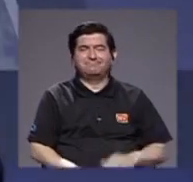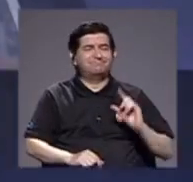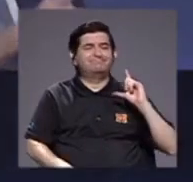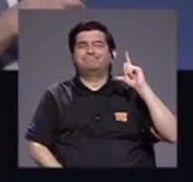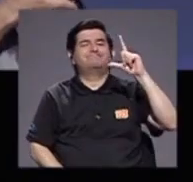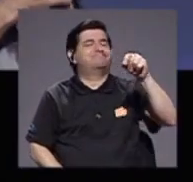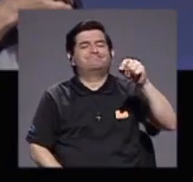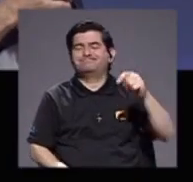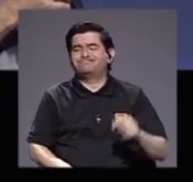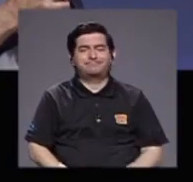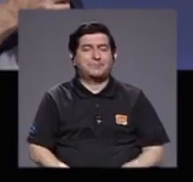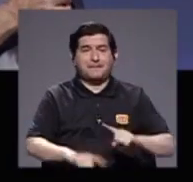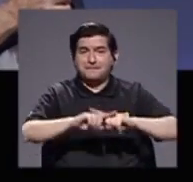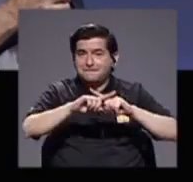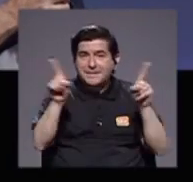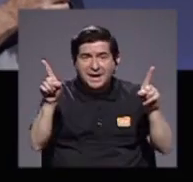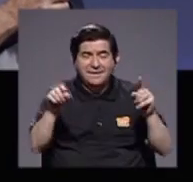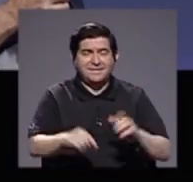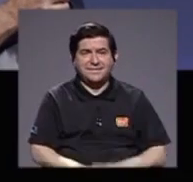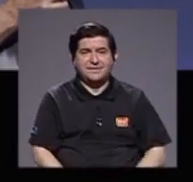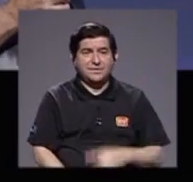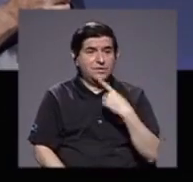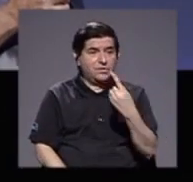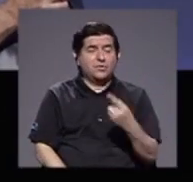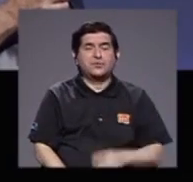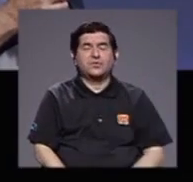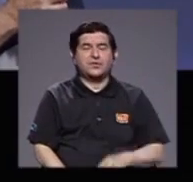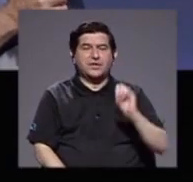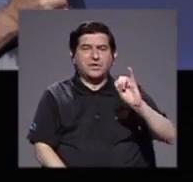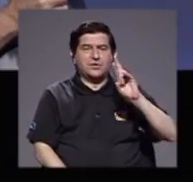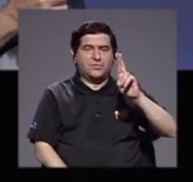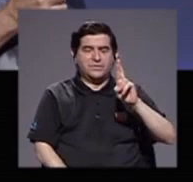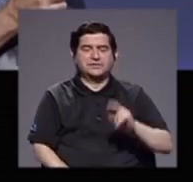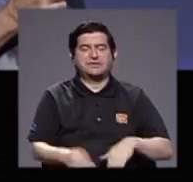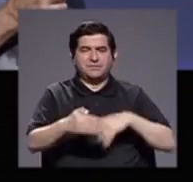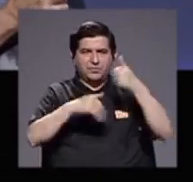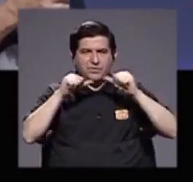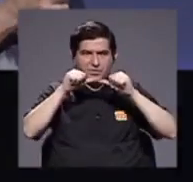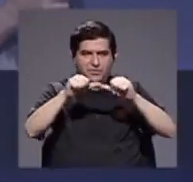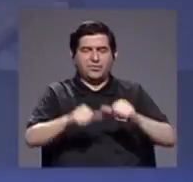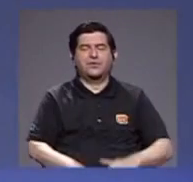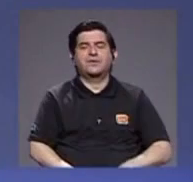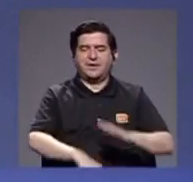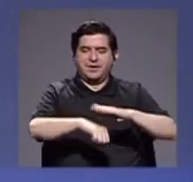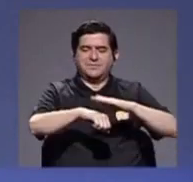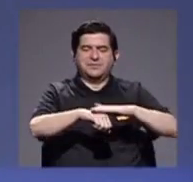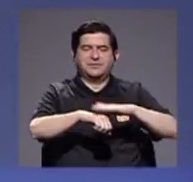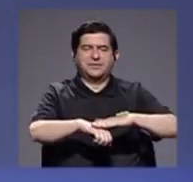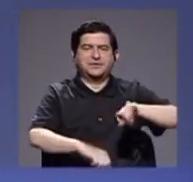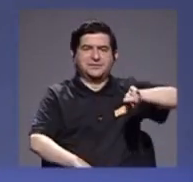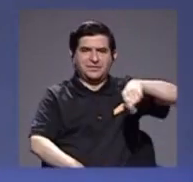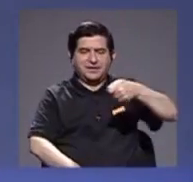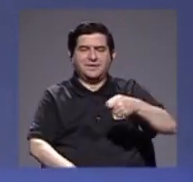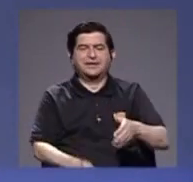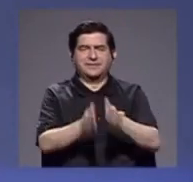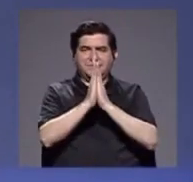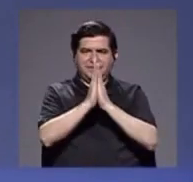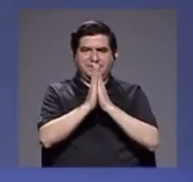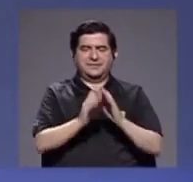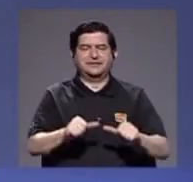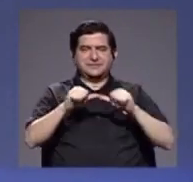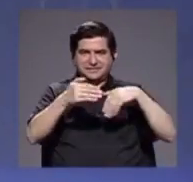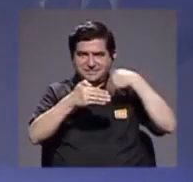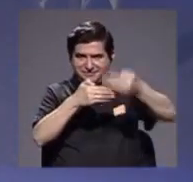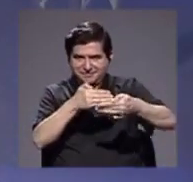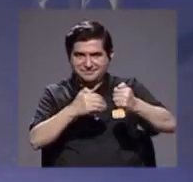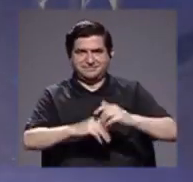dijo doña Isabel, continuaremos hablando de esto cuando el canal nos lo sugiera. Regresamos.